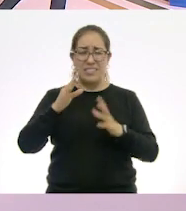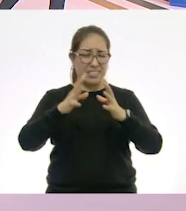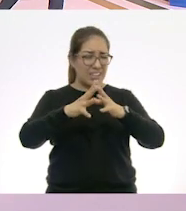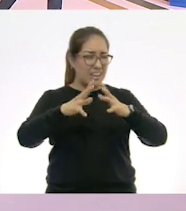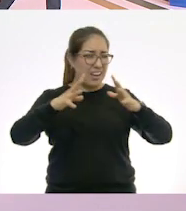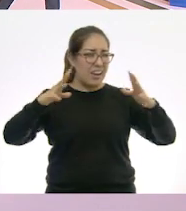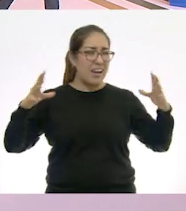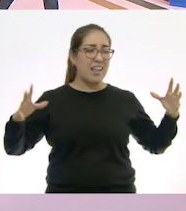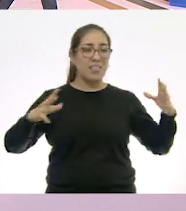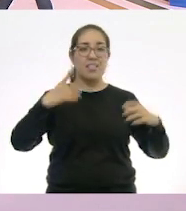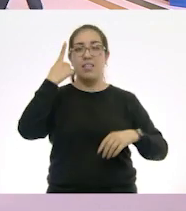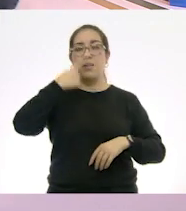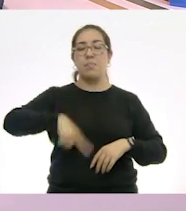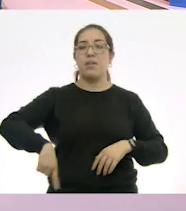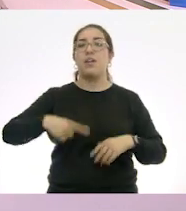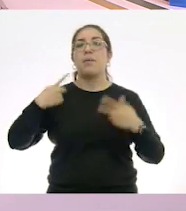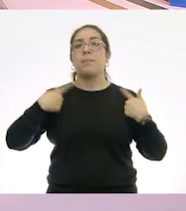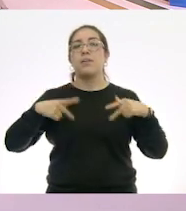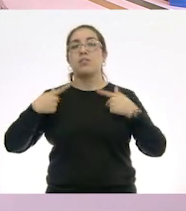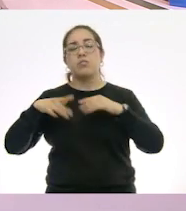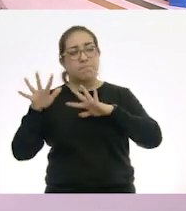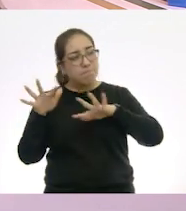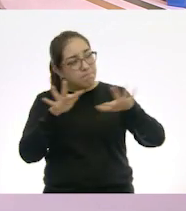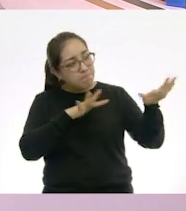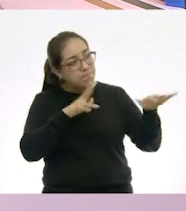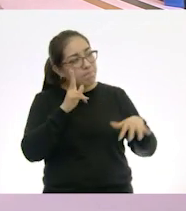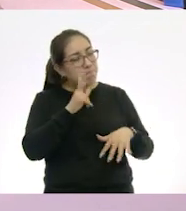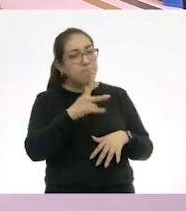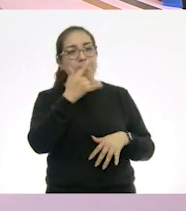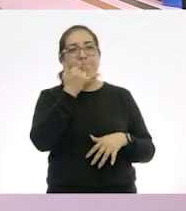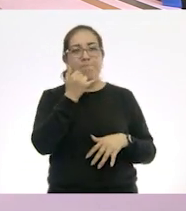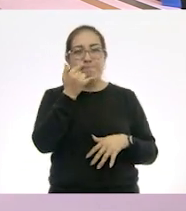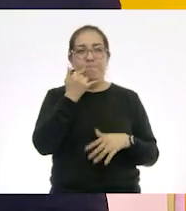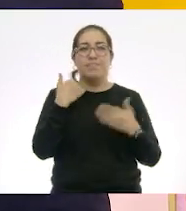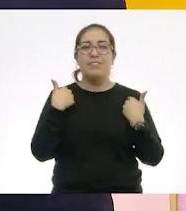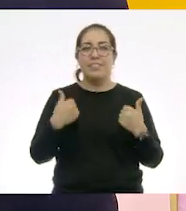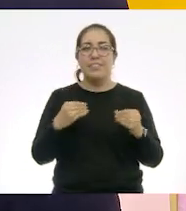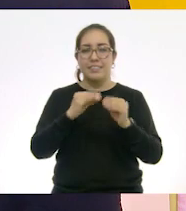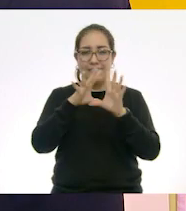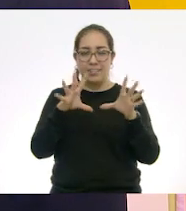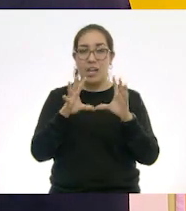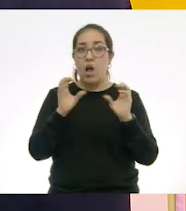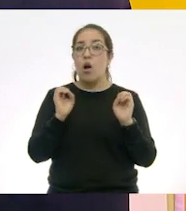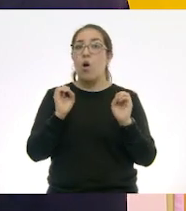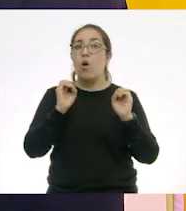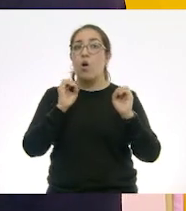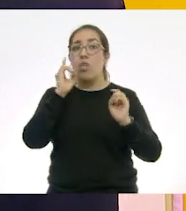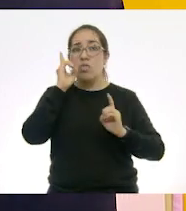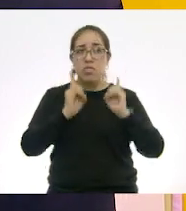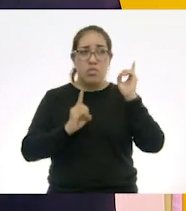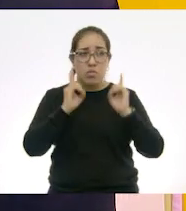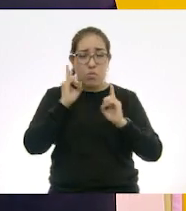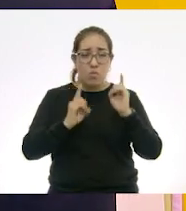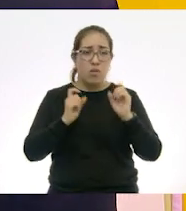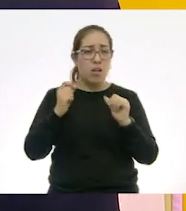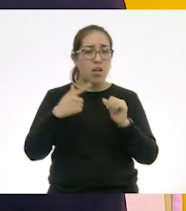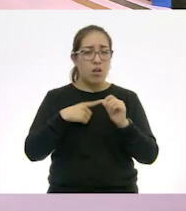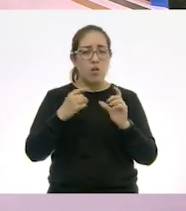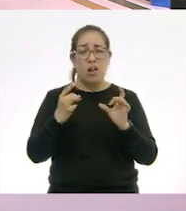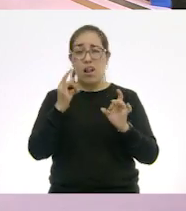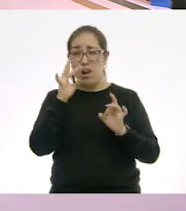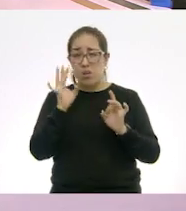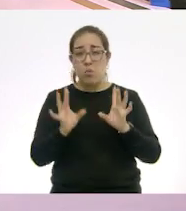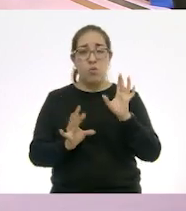sean hermosos lo que ustedes van a presentar. Y si hay algunas palabras, por favor, que vayan ustedes a poner en su